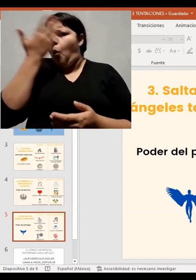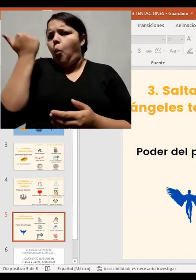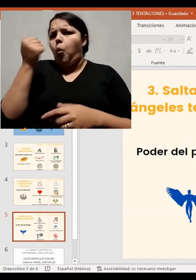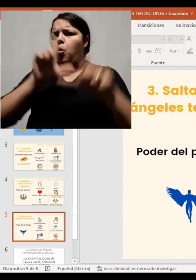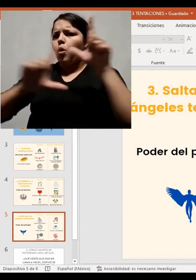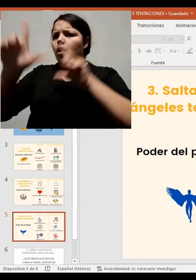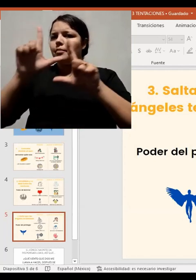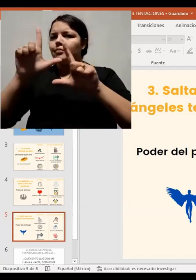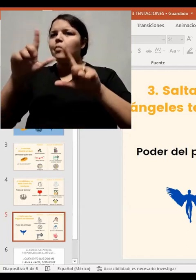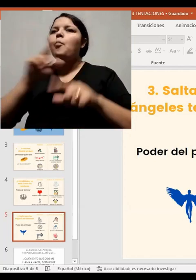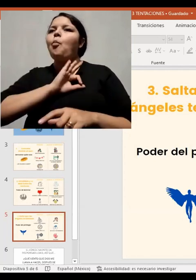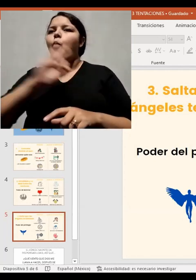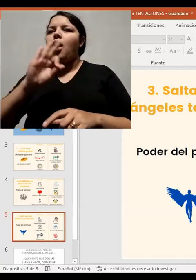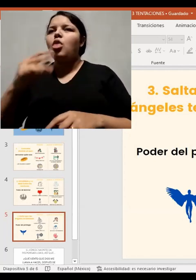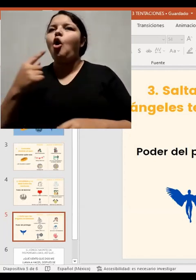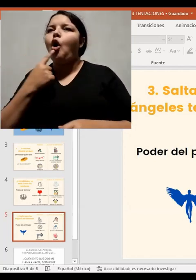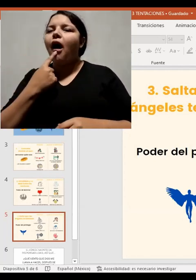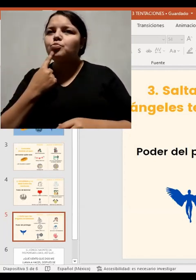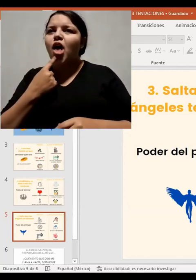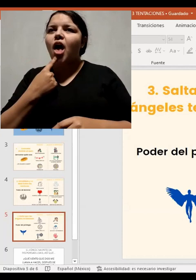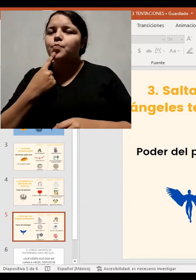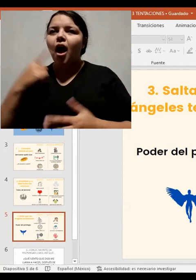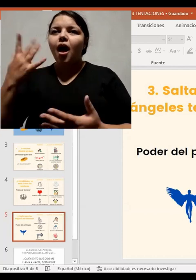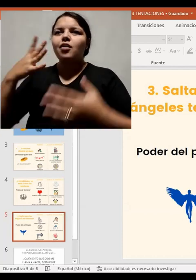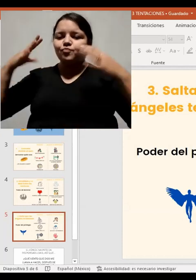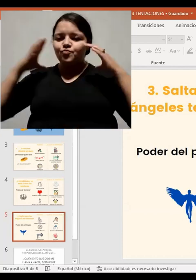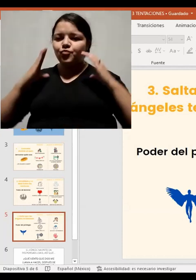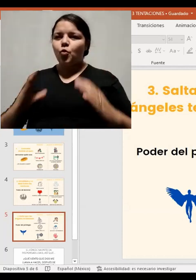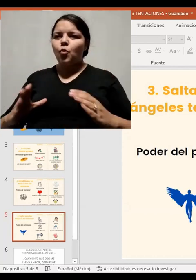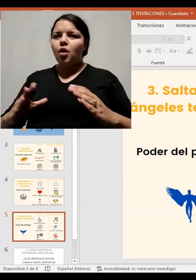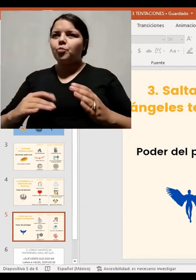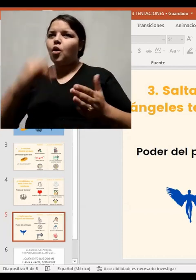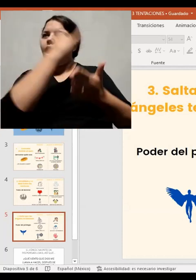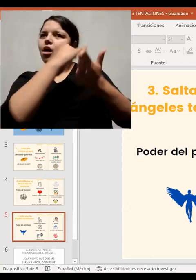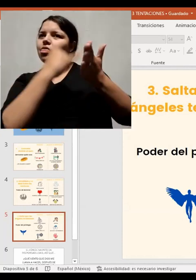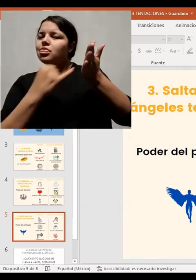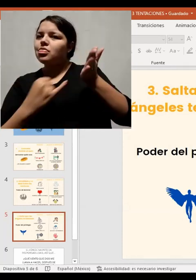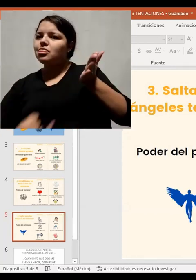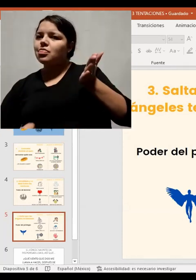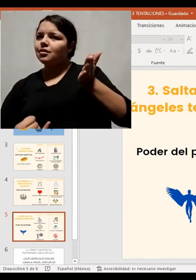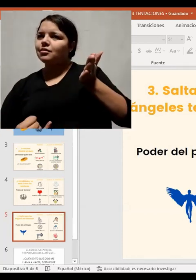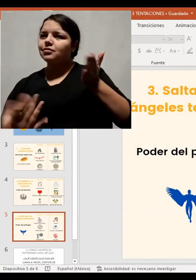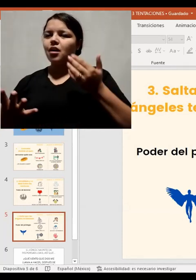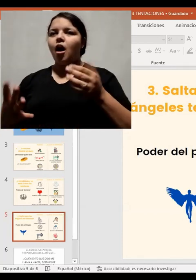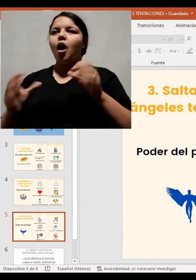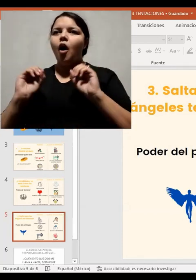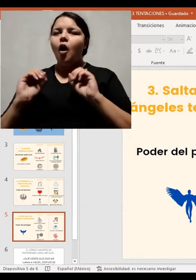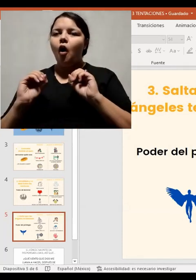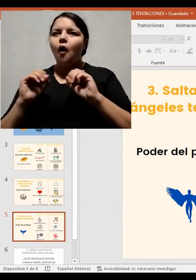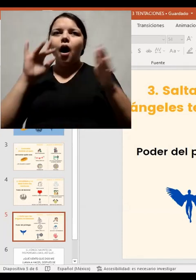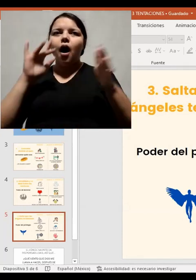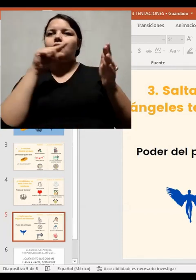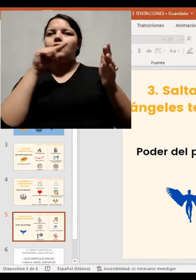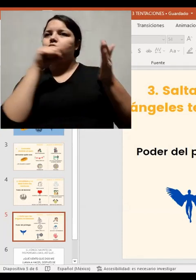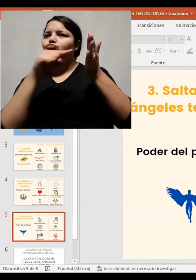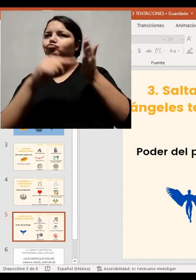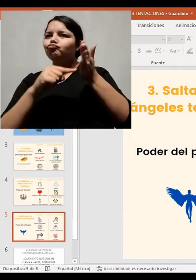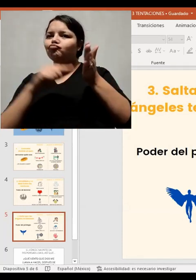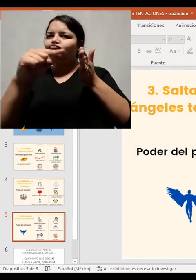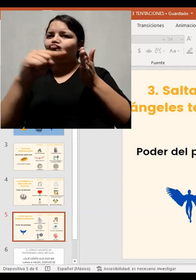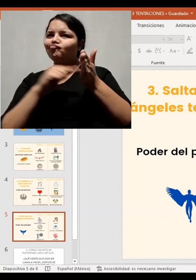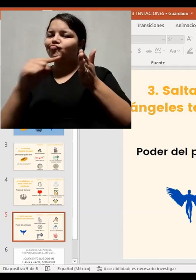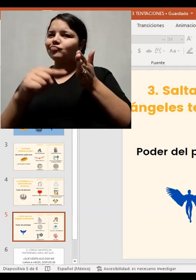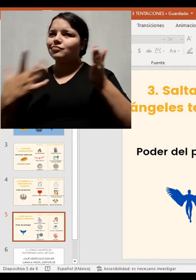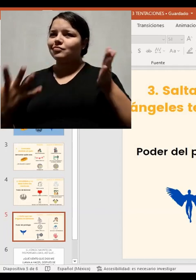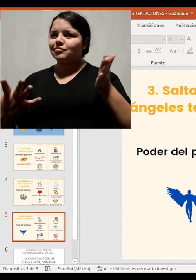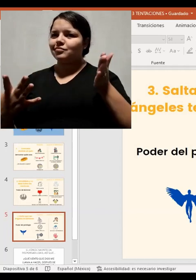usar mi lenguaje corporal. A lo mejor puedo hacer un dibujo. No todos saben leer y escribir, pero pues busco maneras,